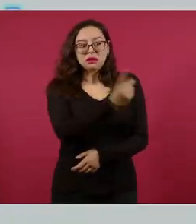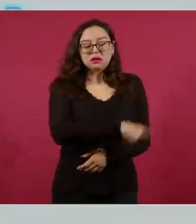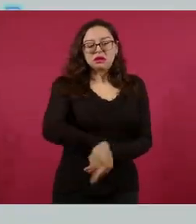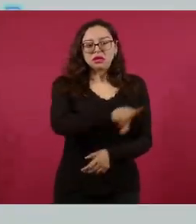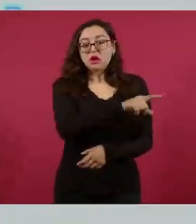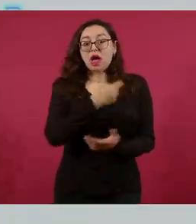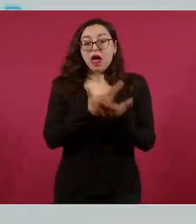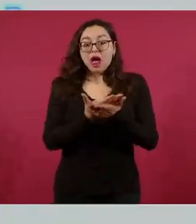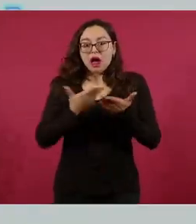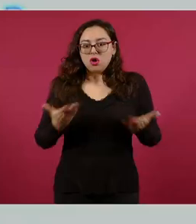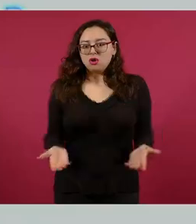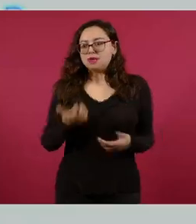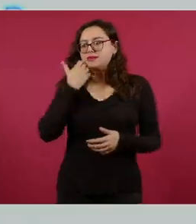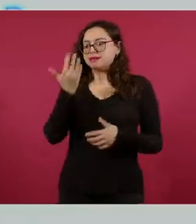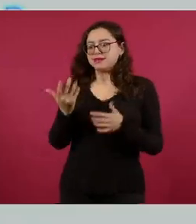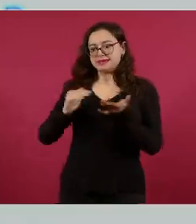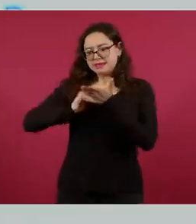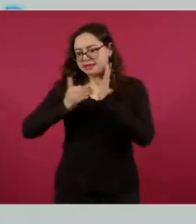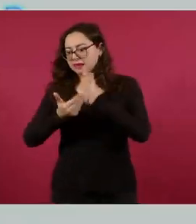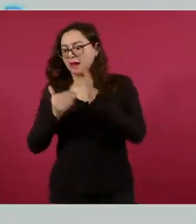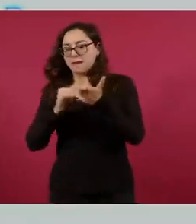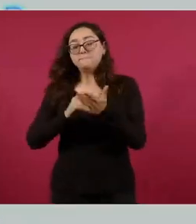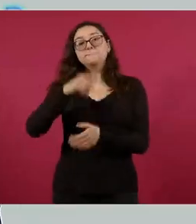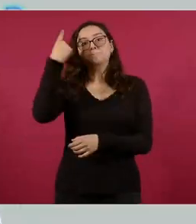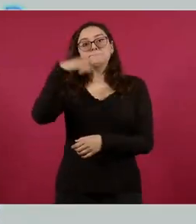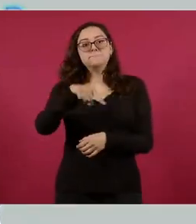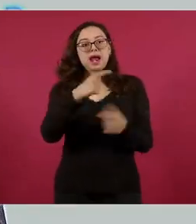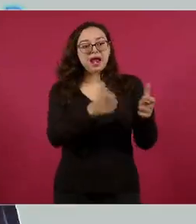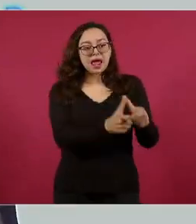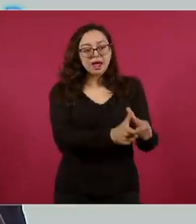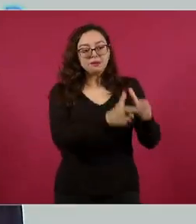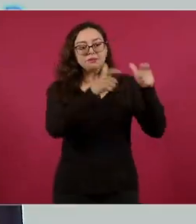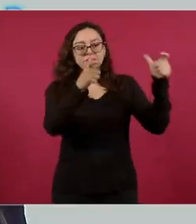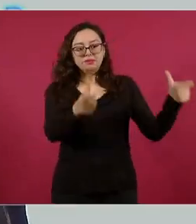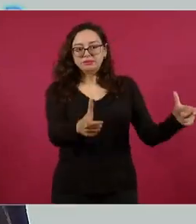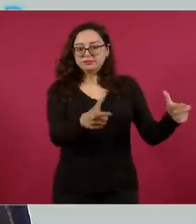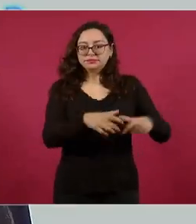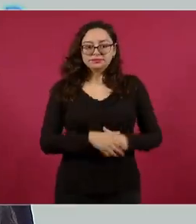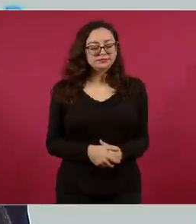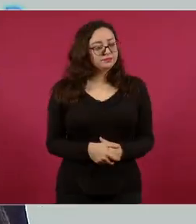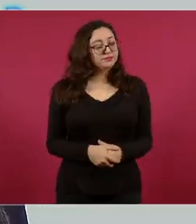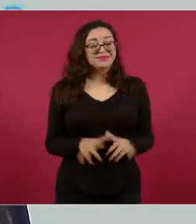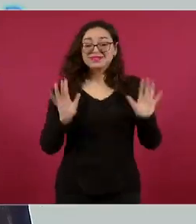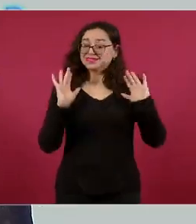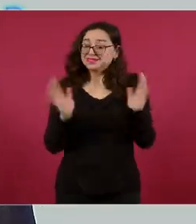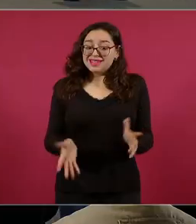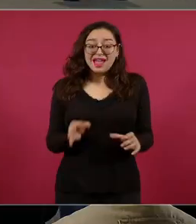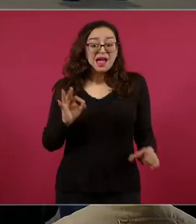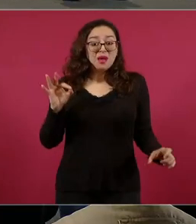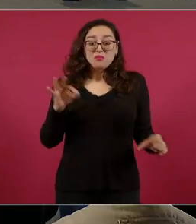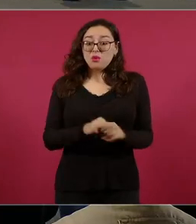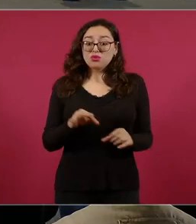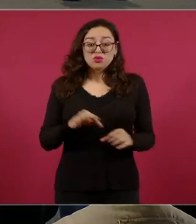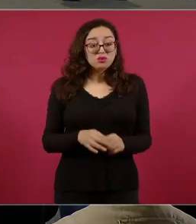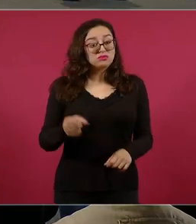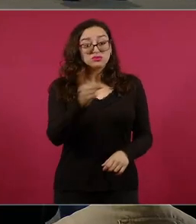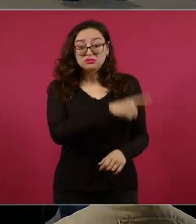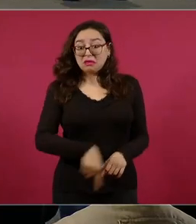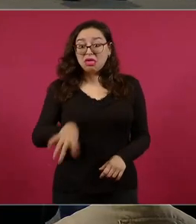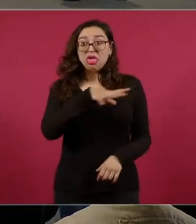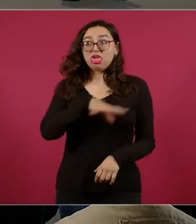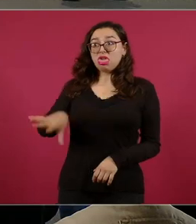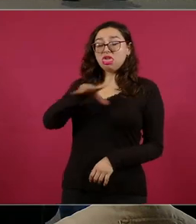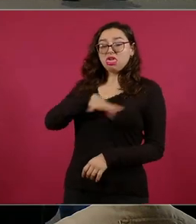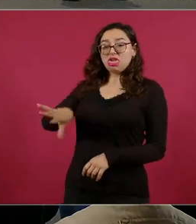Aquí está. El pueblo decidió y se niegan a ver la realidad. ¿Es cuánto, señor